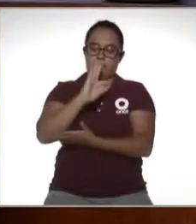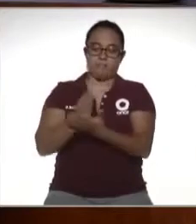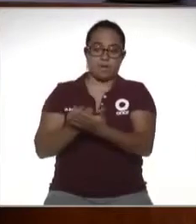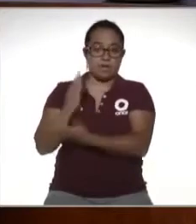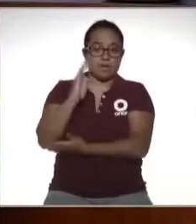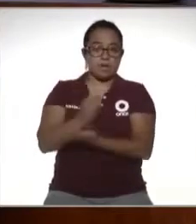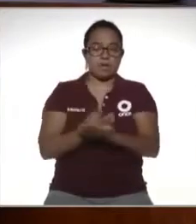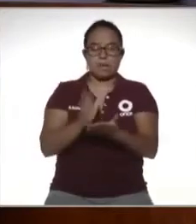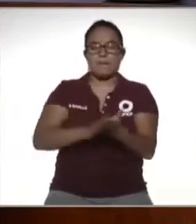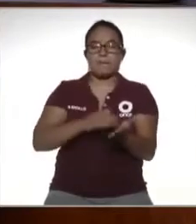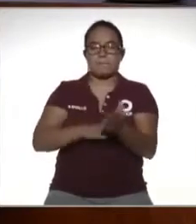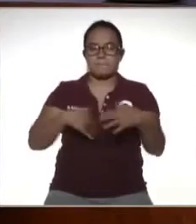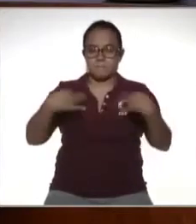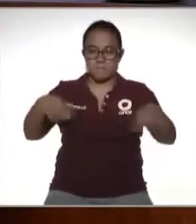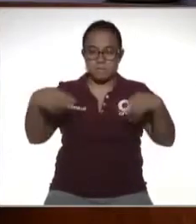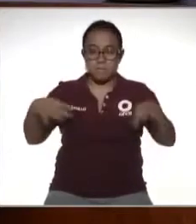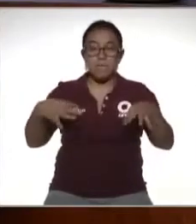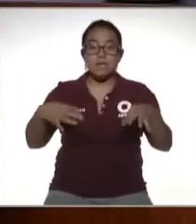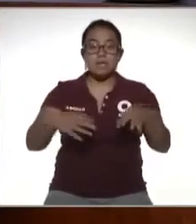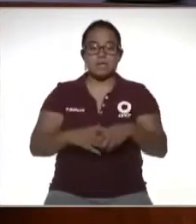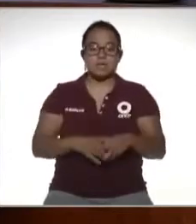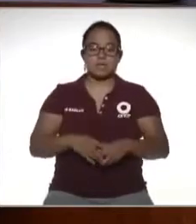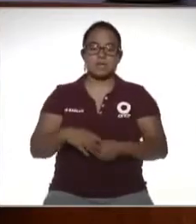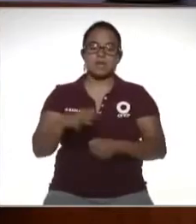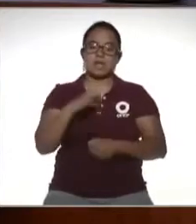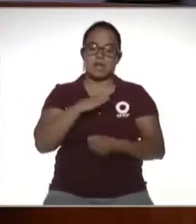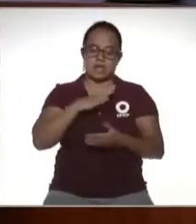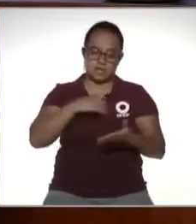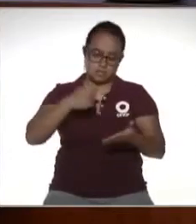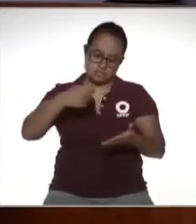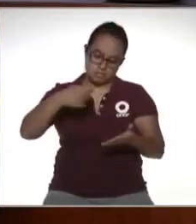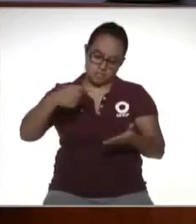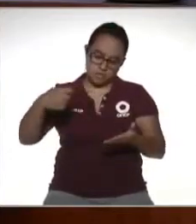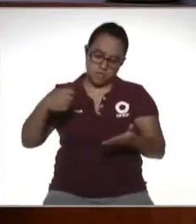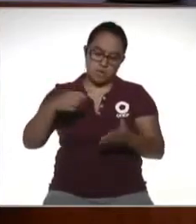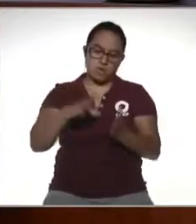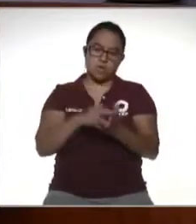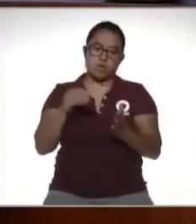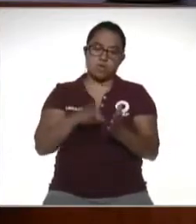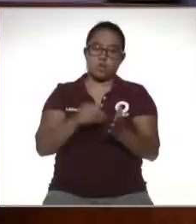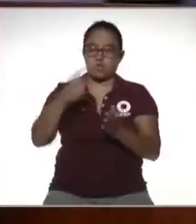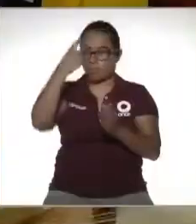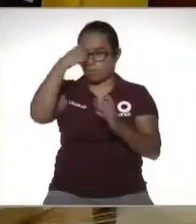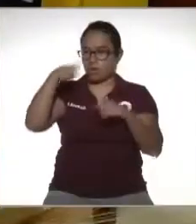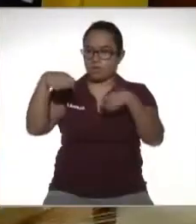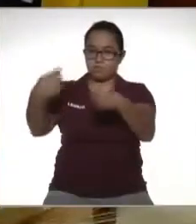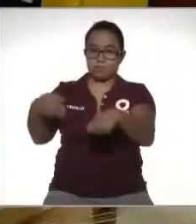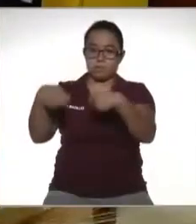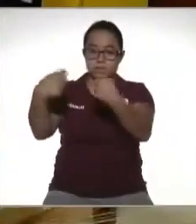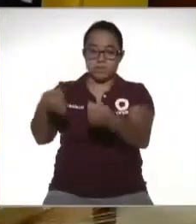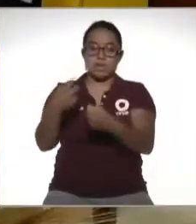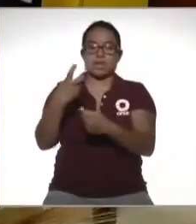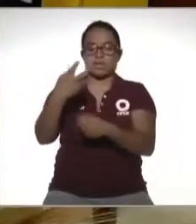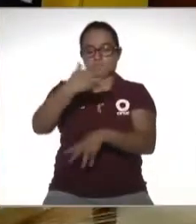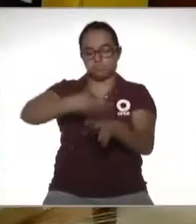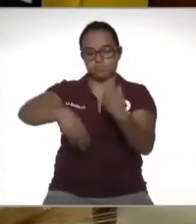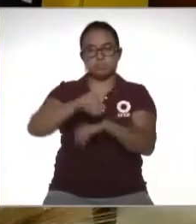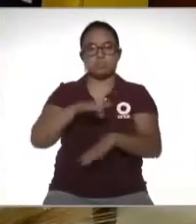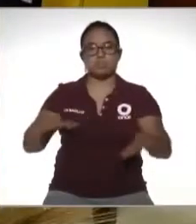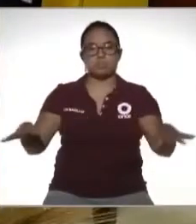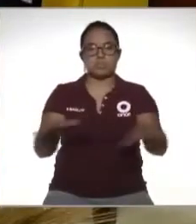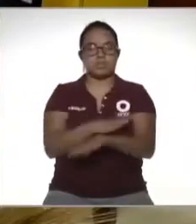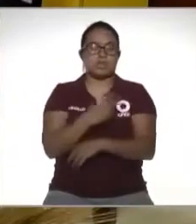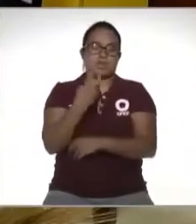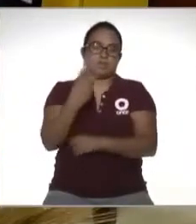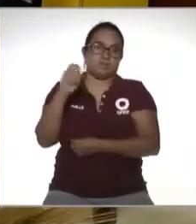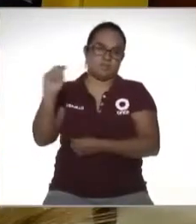pues que eran de papel inclusive que ahí tenían formatitos que se hacían con copias para entregarse eso fue sustituido pues ahora con